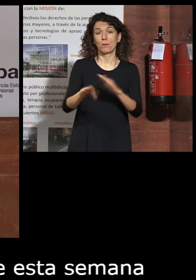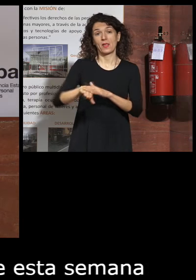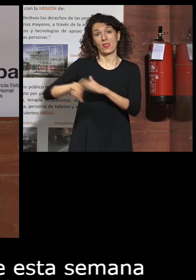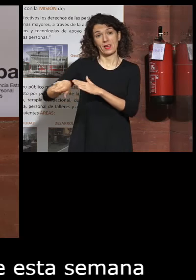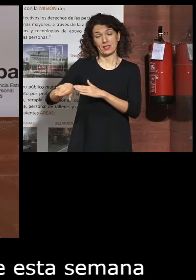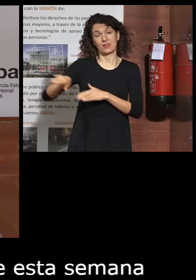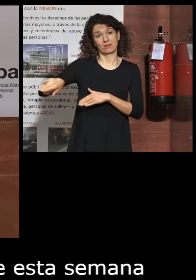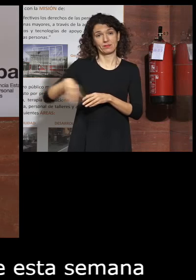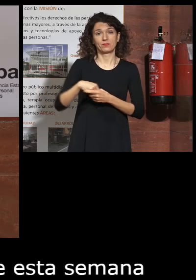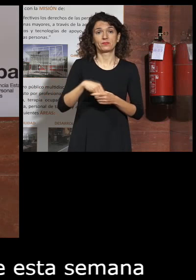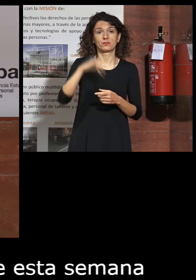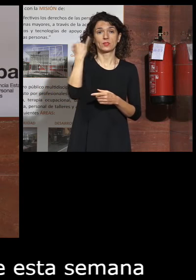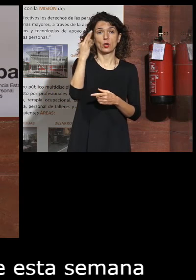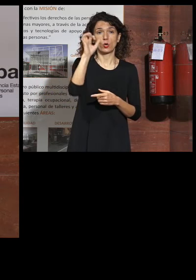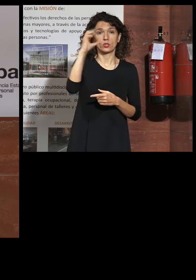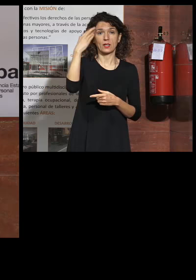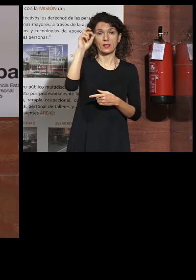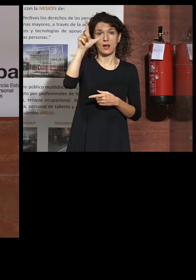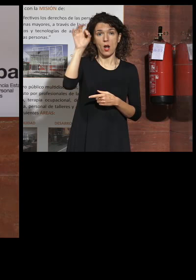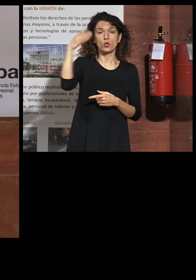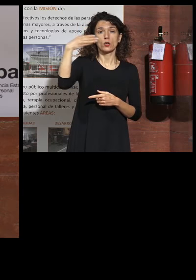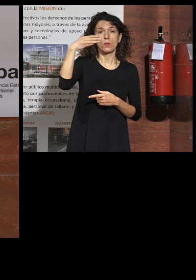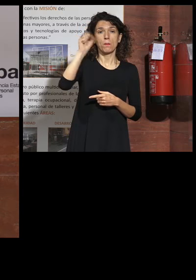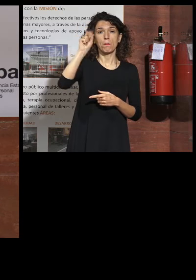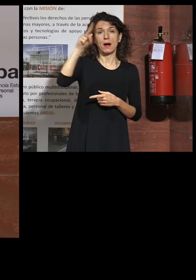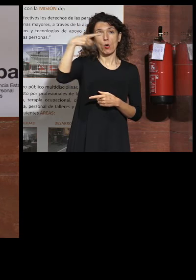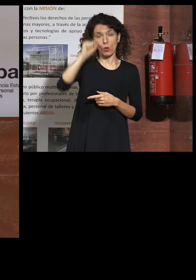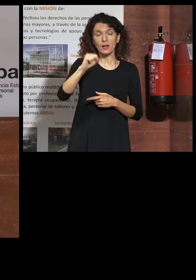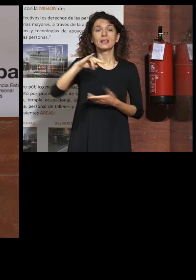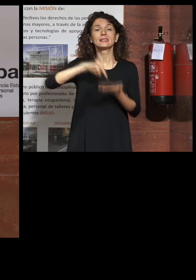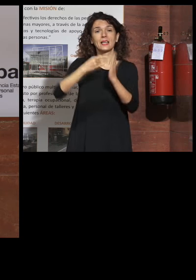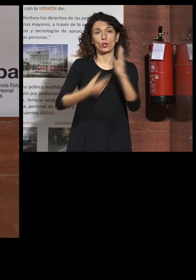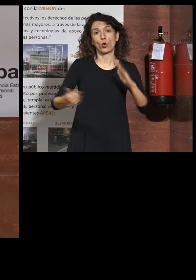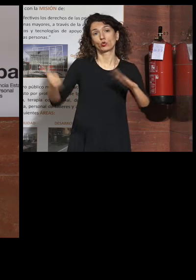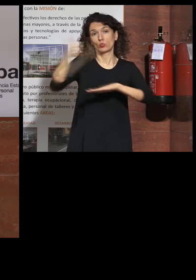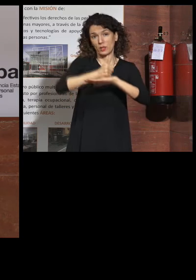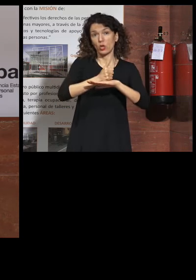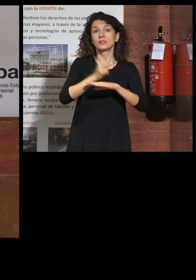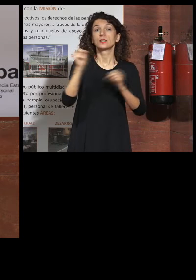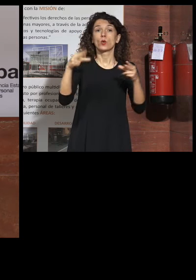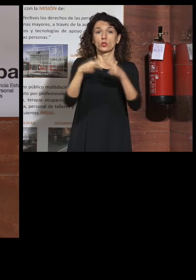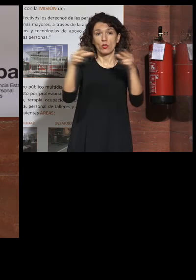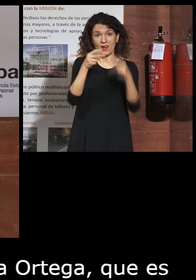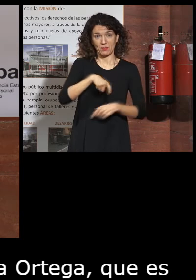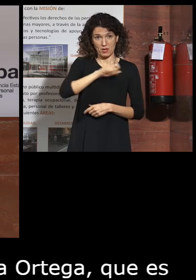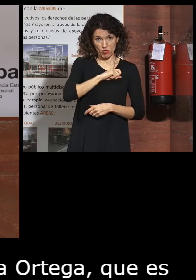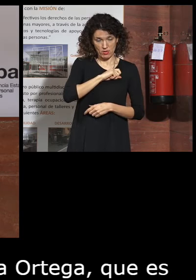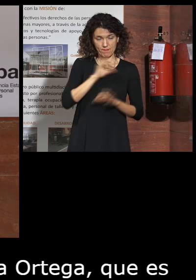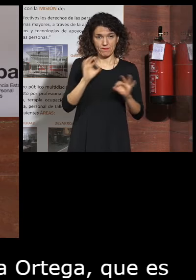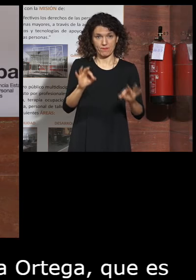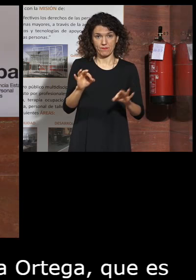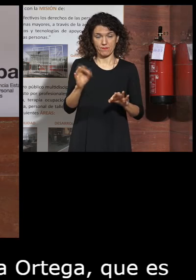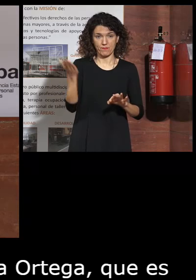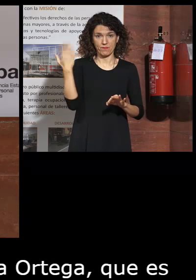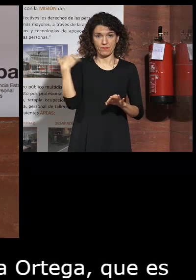está José Carlos Baura Ortega que es técnico superior de la seguridad social española fue